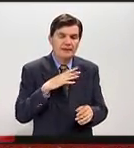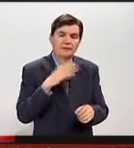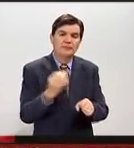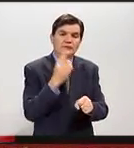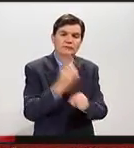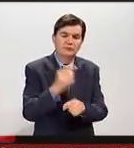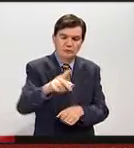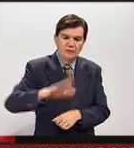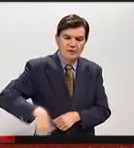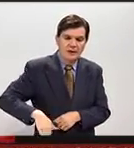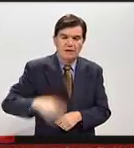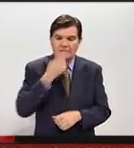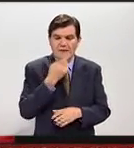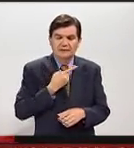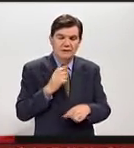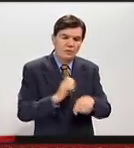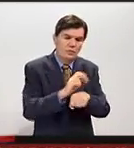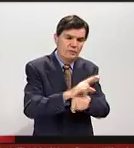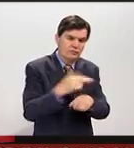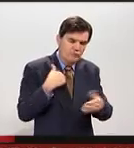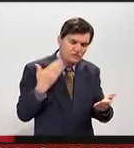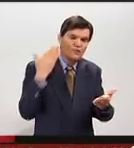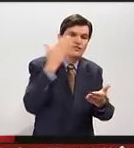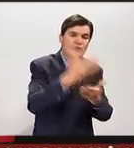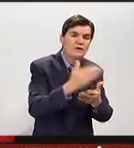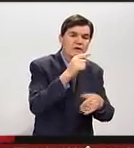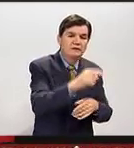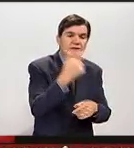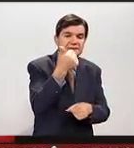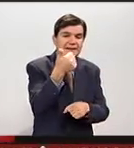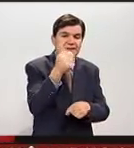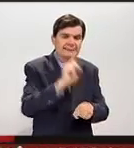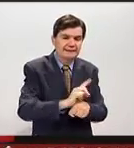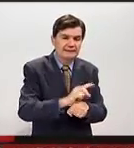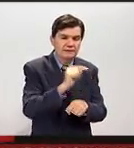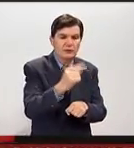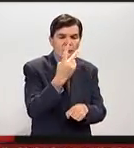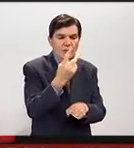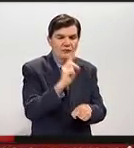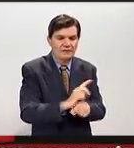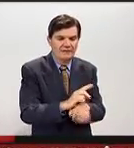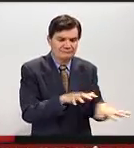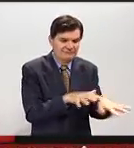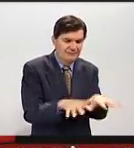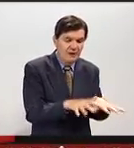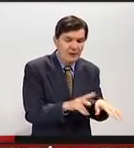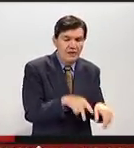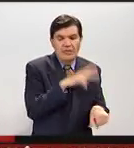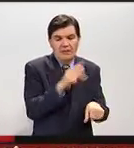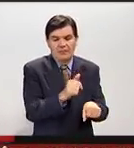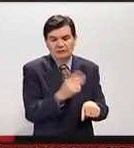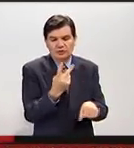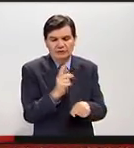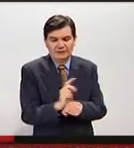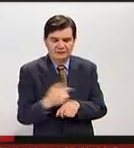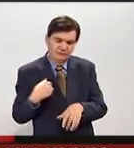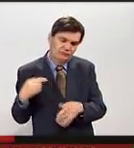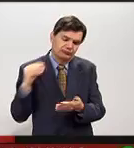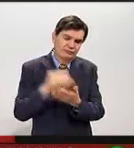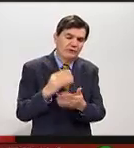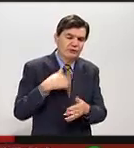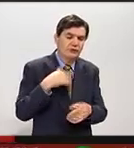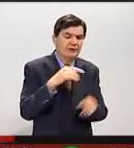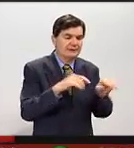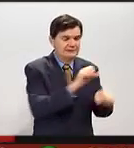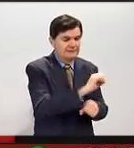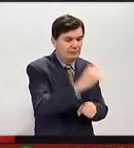oportunidad, como tú bien dices, de ir a Ecuador. Estuvimos por allá seis días, dos días después de que pegó muy fuerte el sábado por la noche. Y